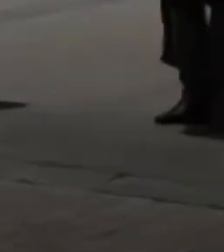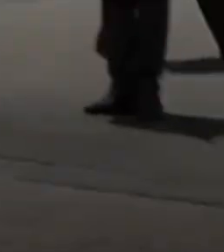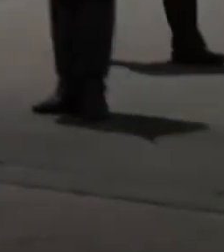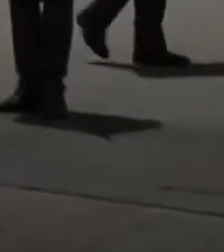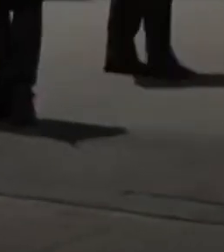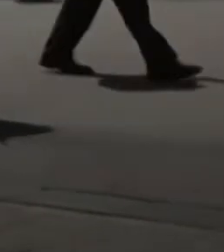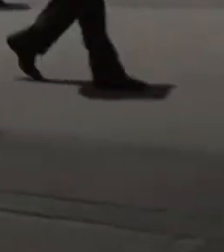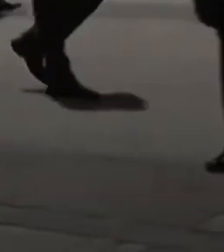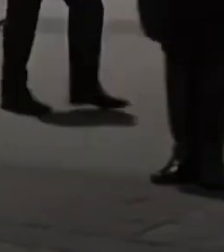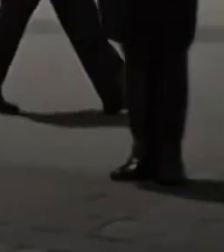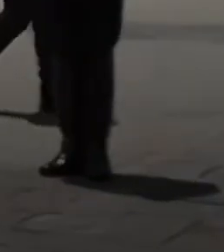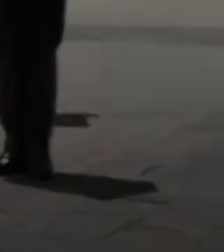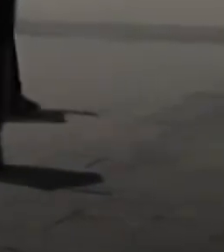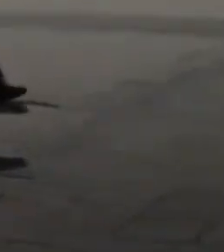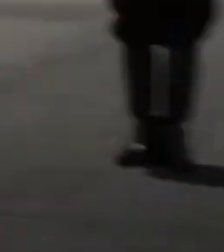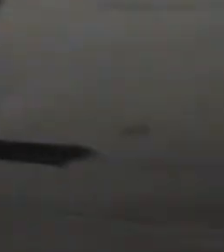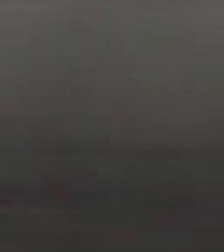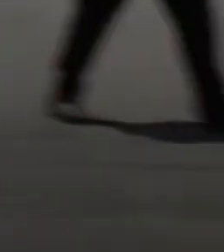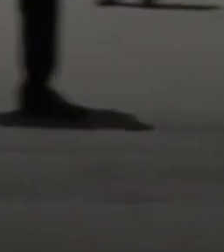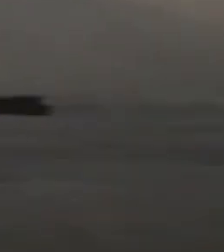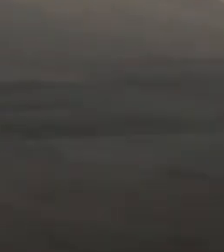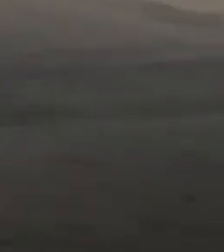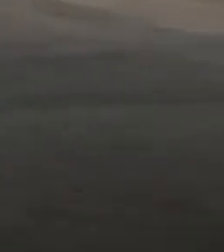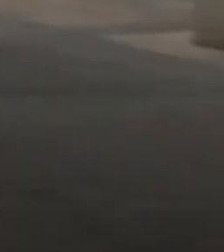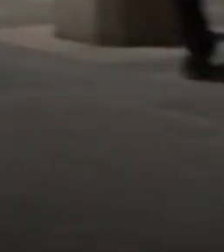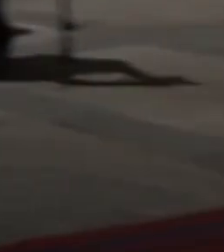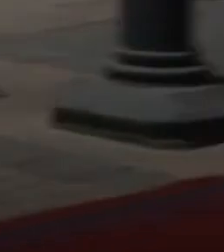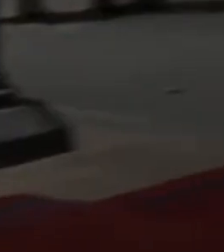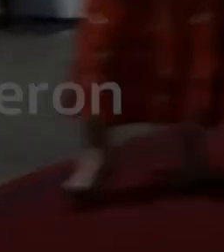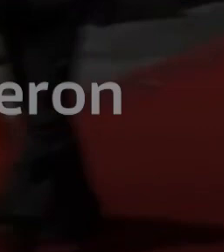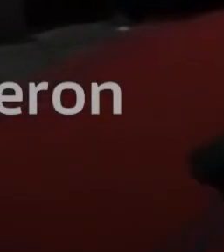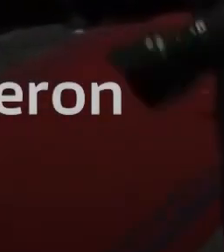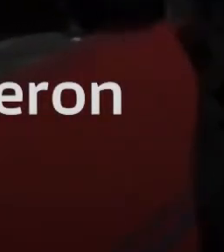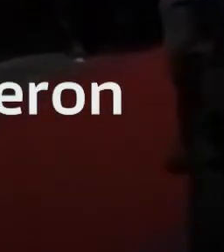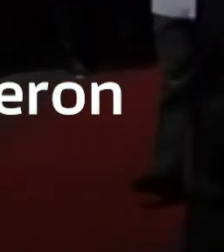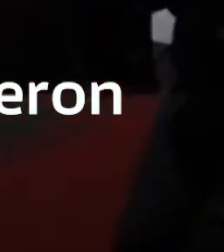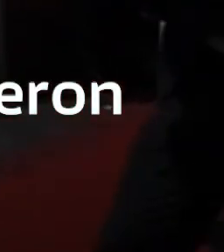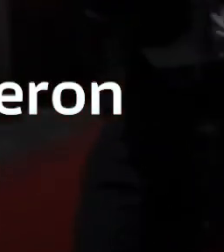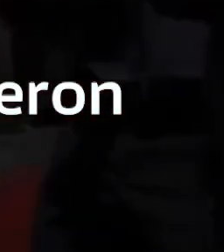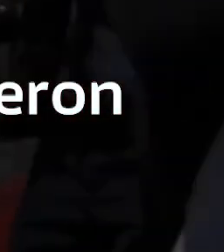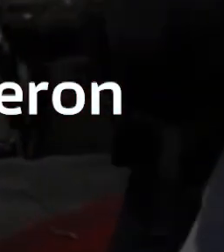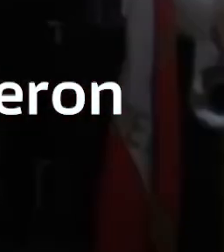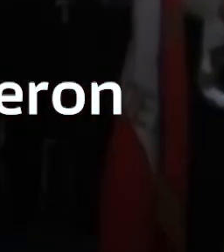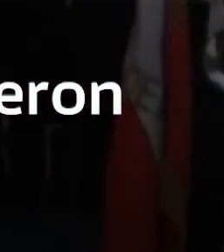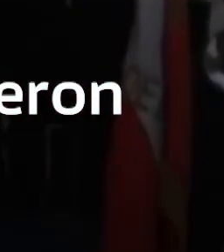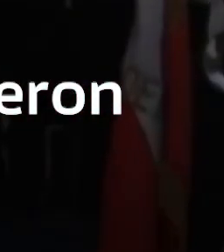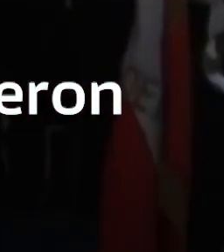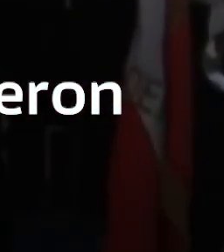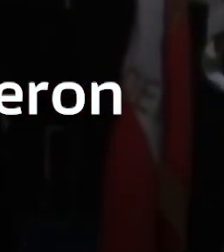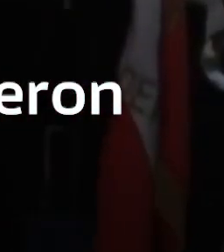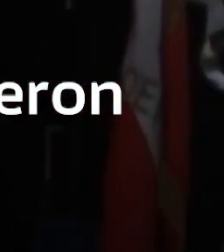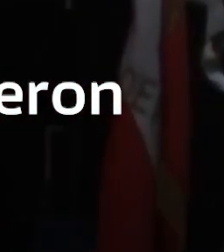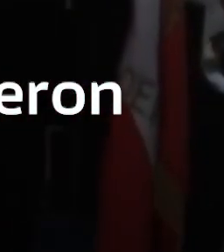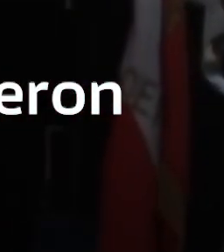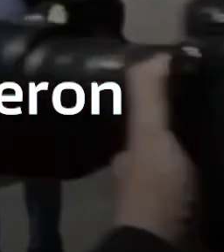Esta visita refleja la voluntad y el compromiso de ambos gobiernos y de ambos países de seguir